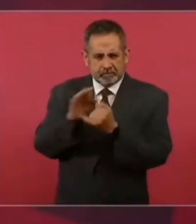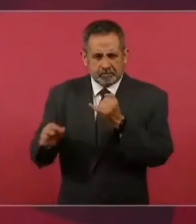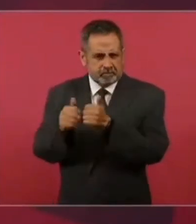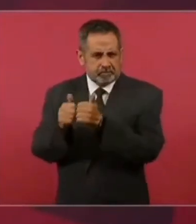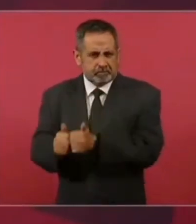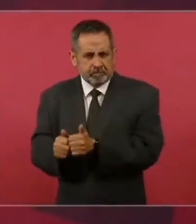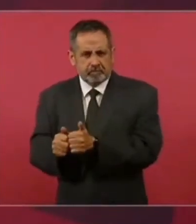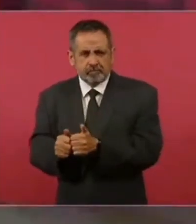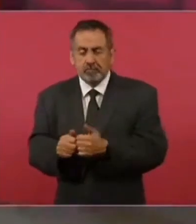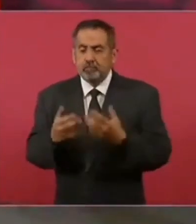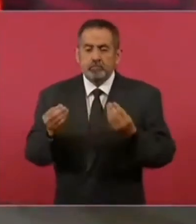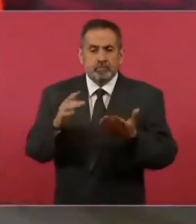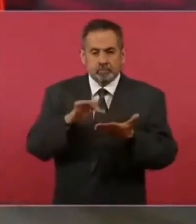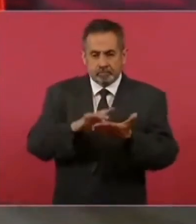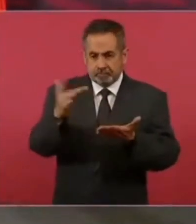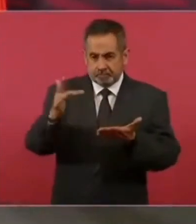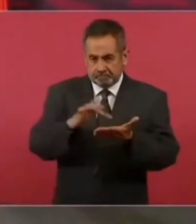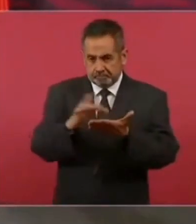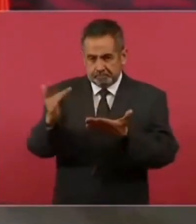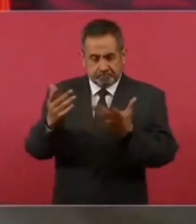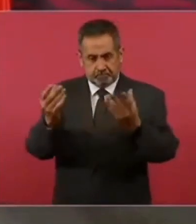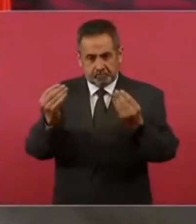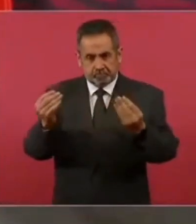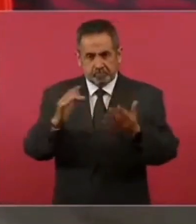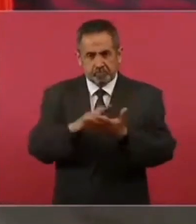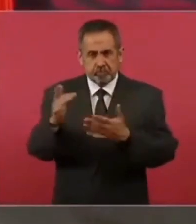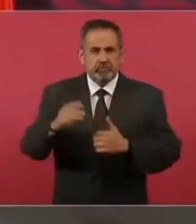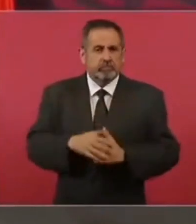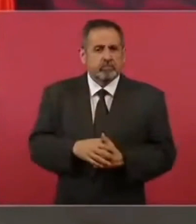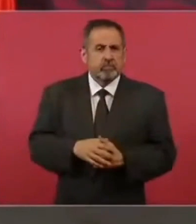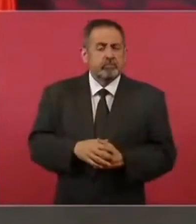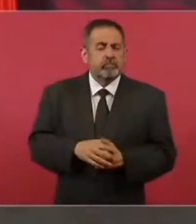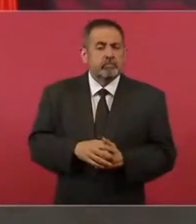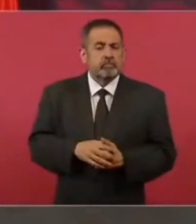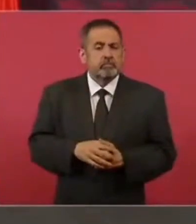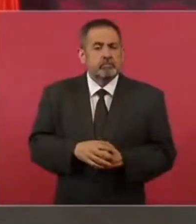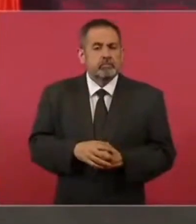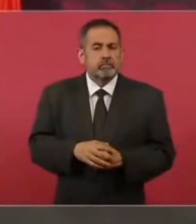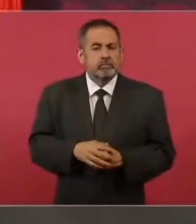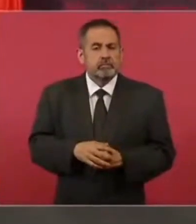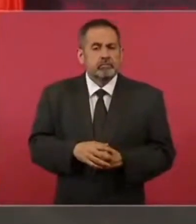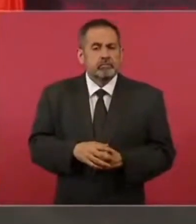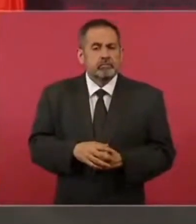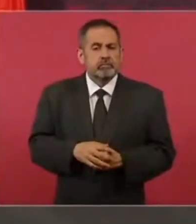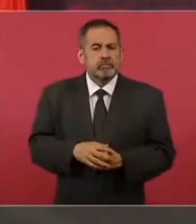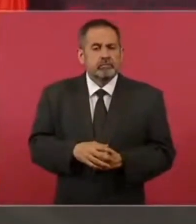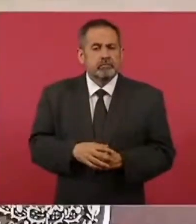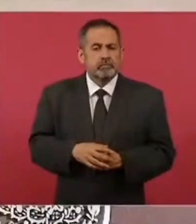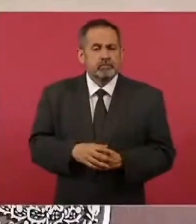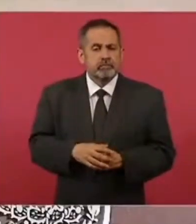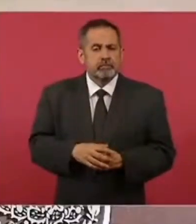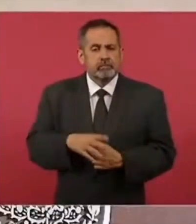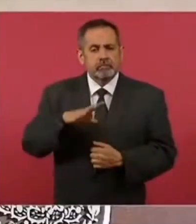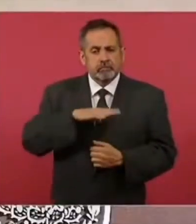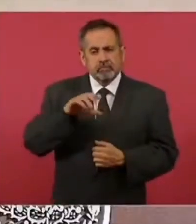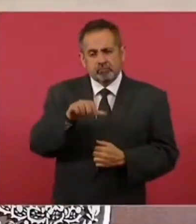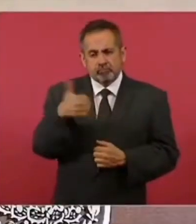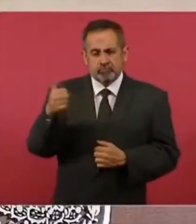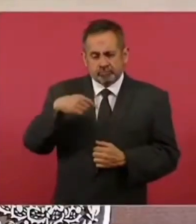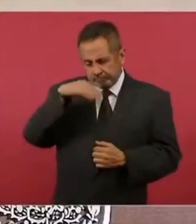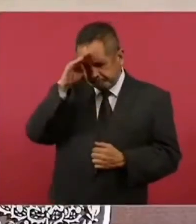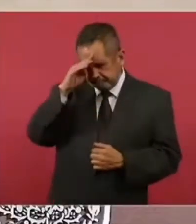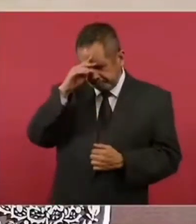Les agradezco mucho. Hay otros que decidieron,